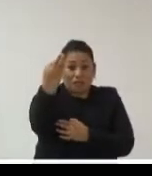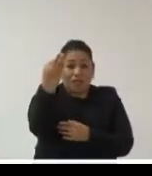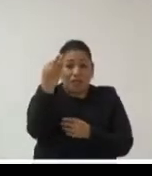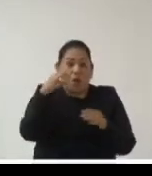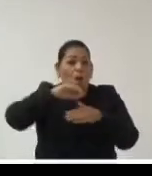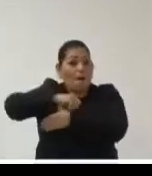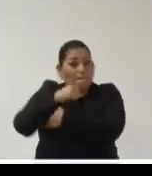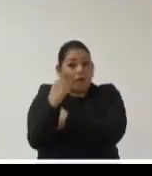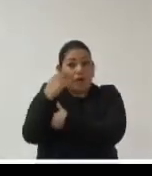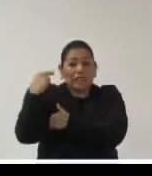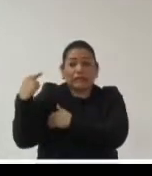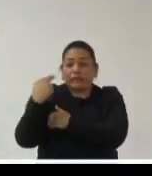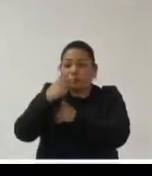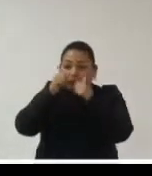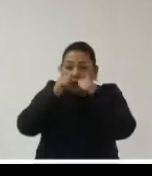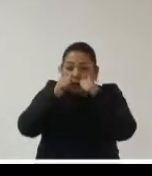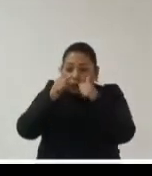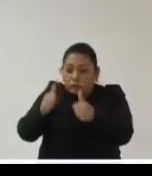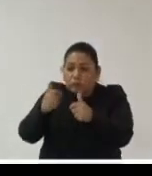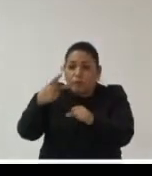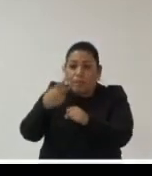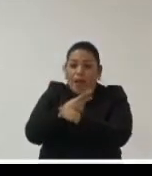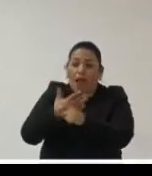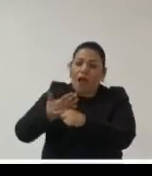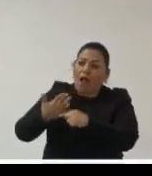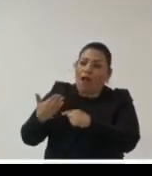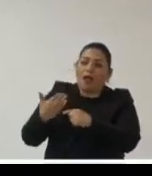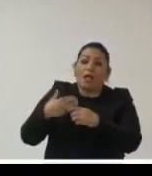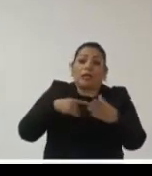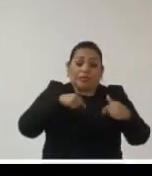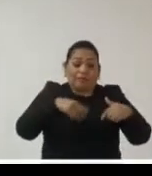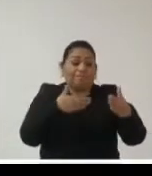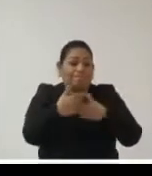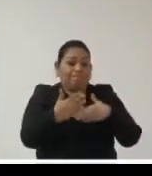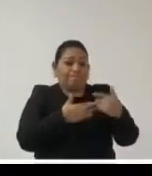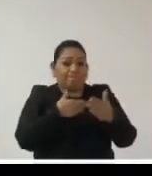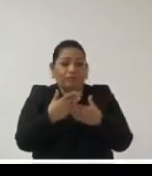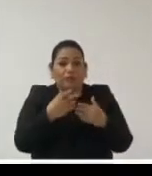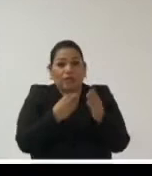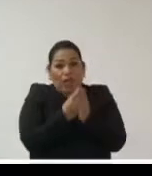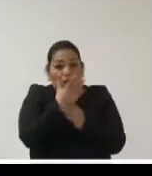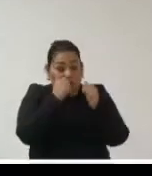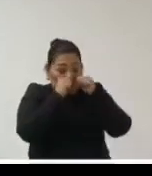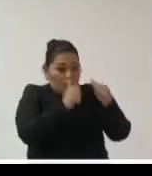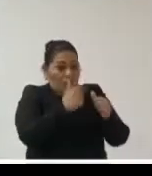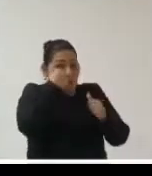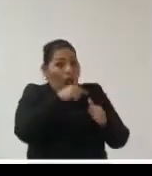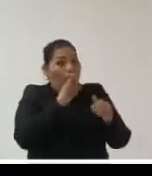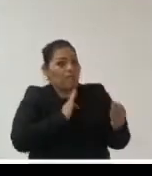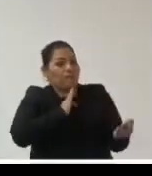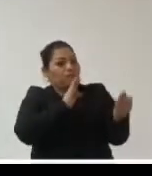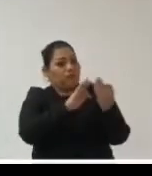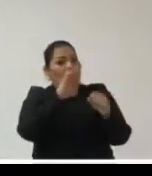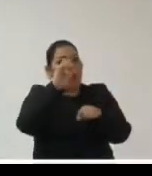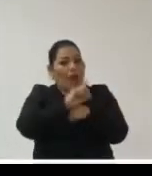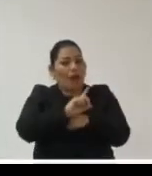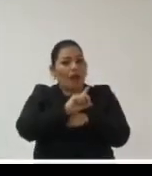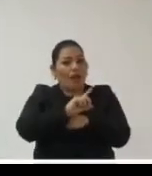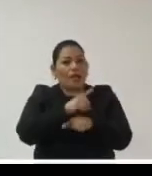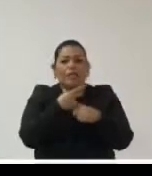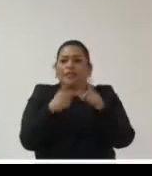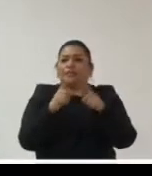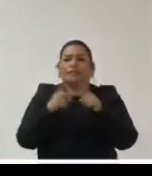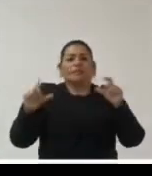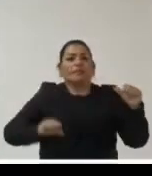requieren respuestas novedosas a los problemas de gestión de la información que estamos enfrentando el día de hoy varias de las